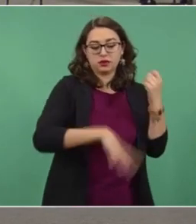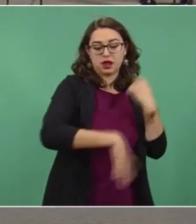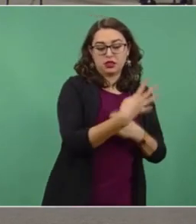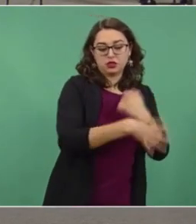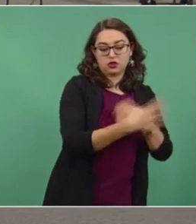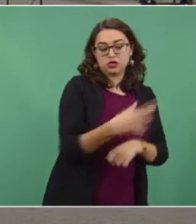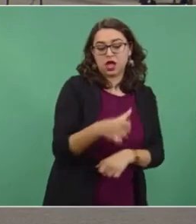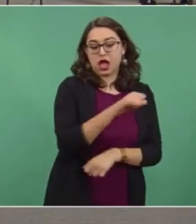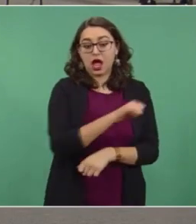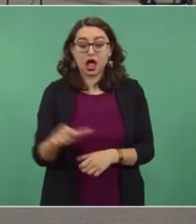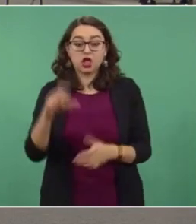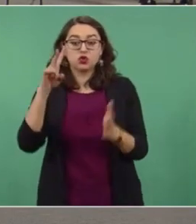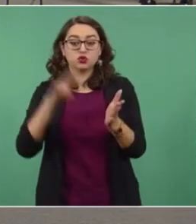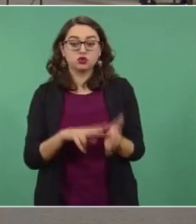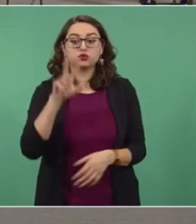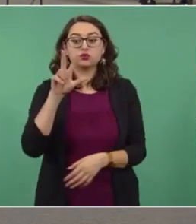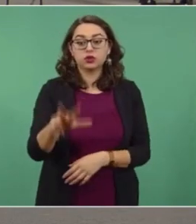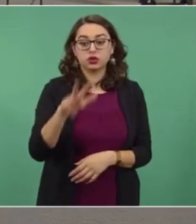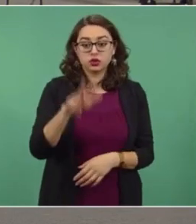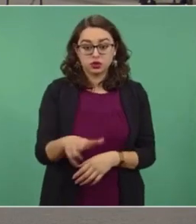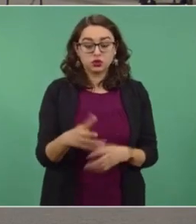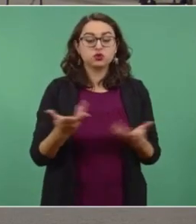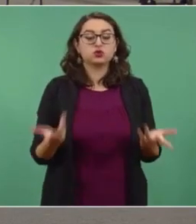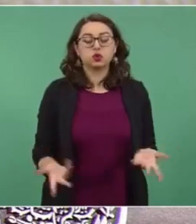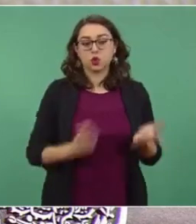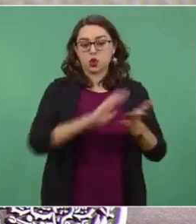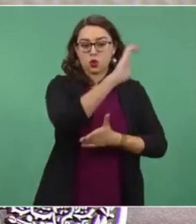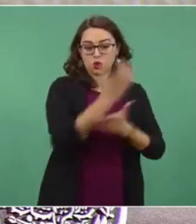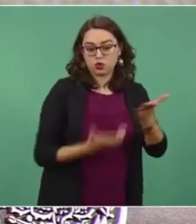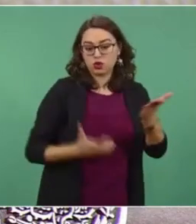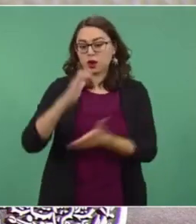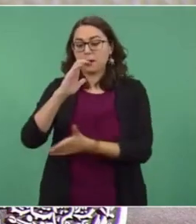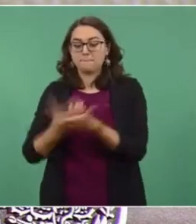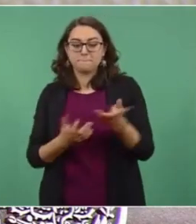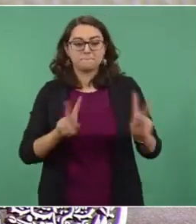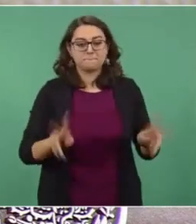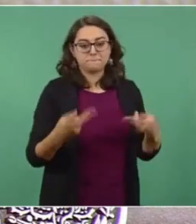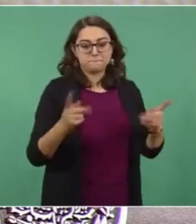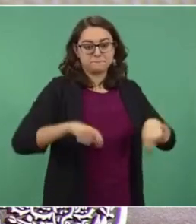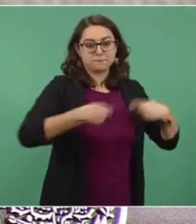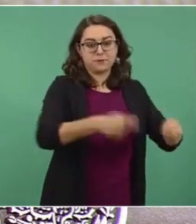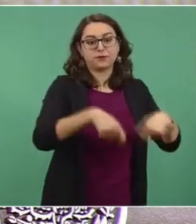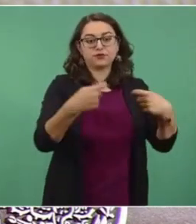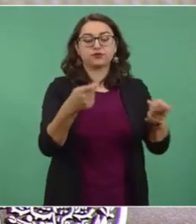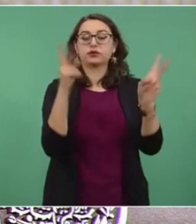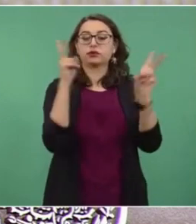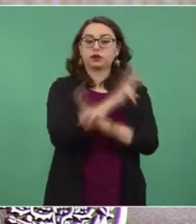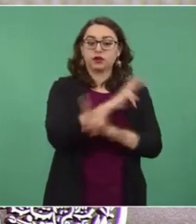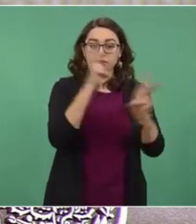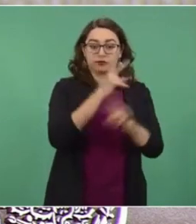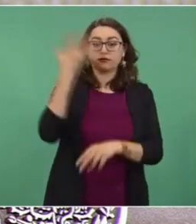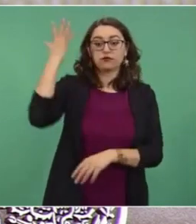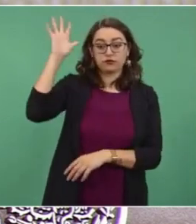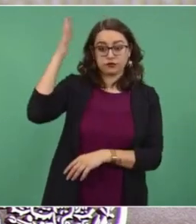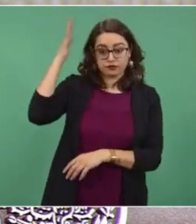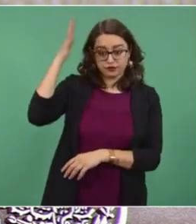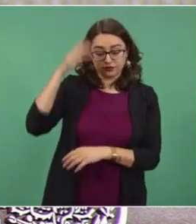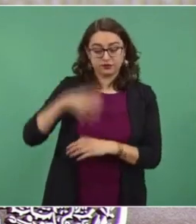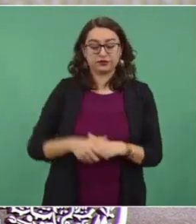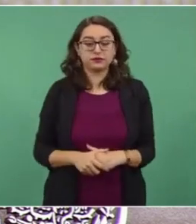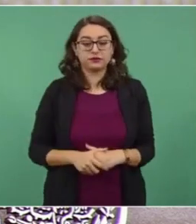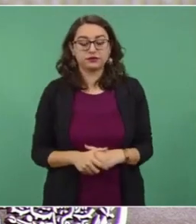se realizaron tres subastas a largo plazo de generación eólica y solar. De estas